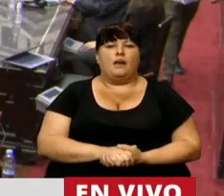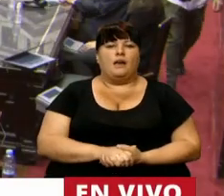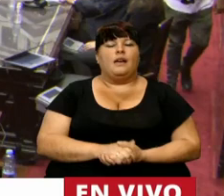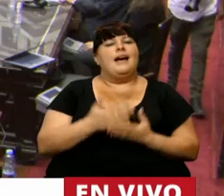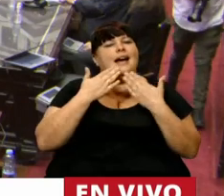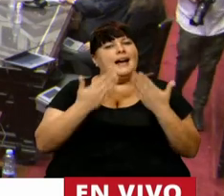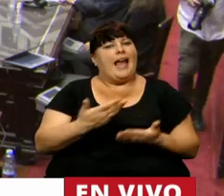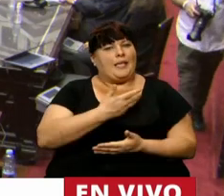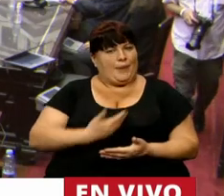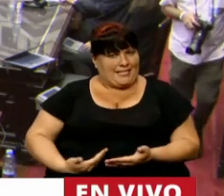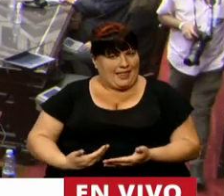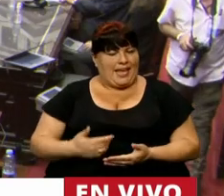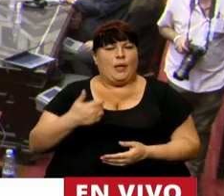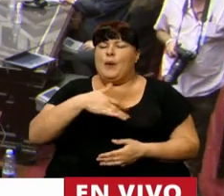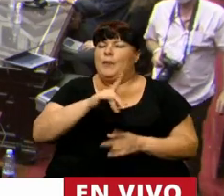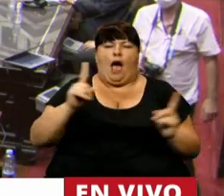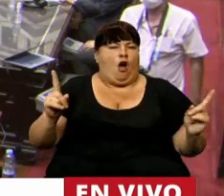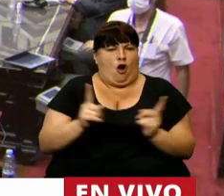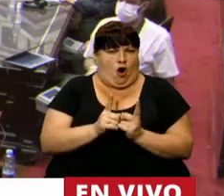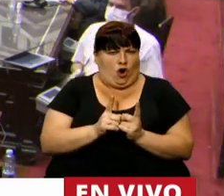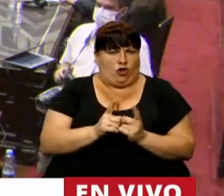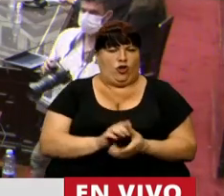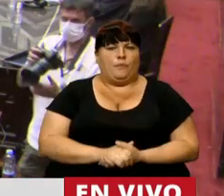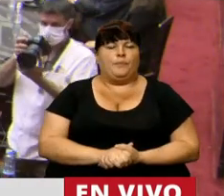Gracias, señor Presidente, seré muy breve.